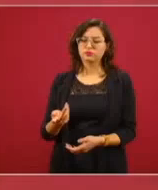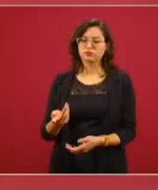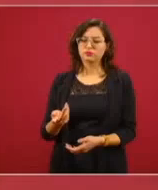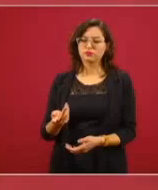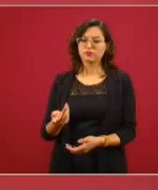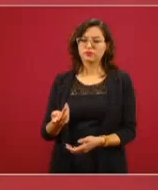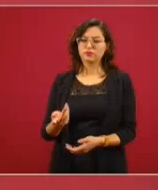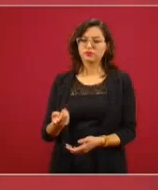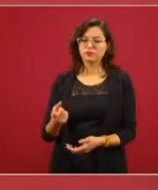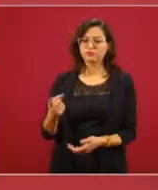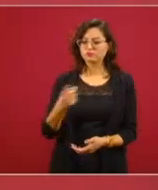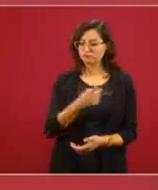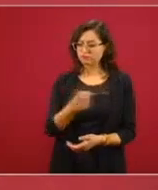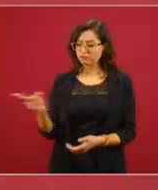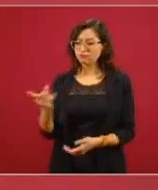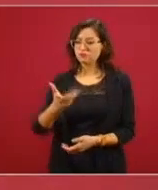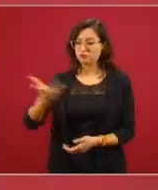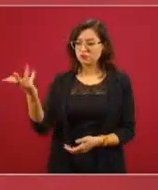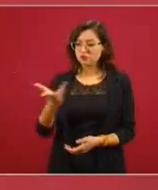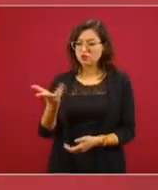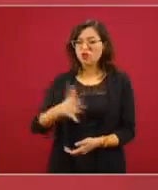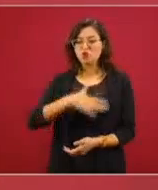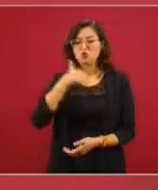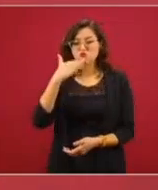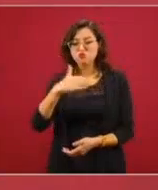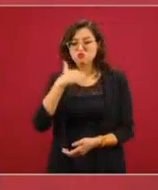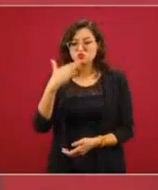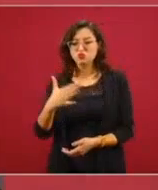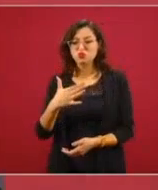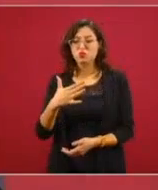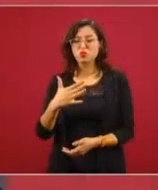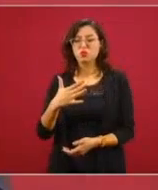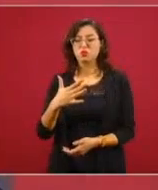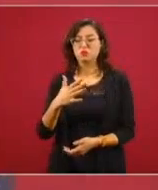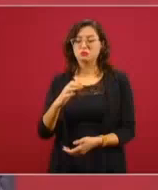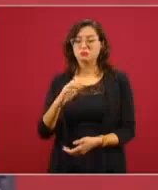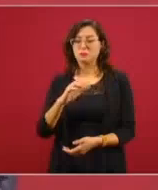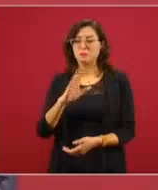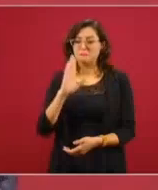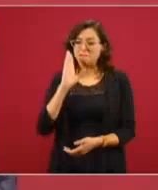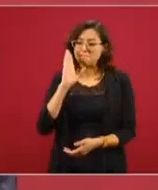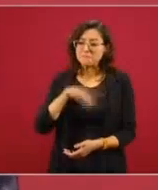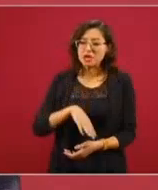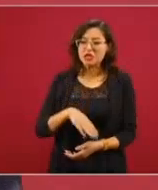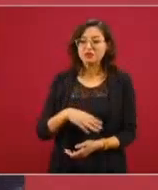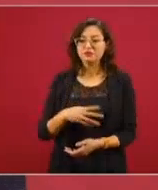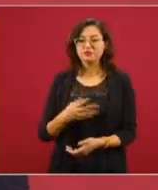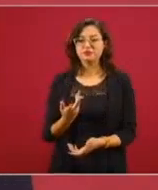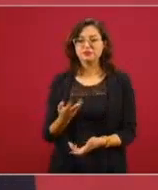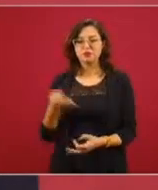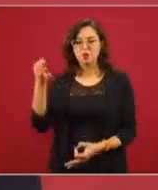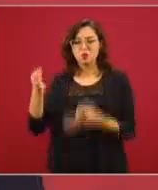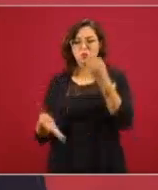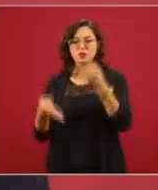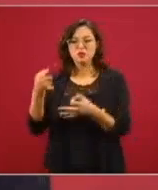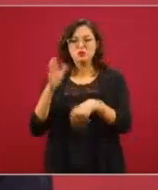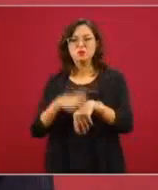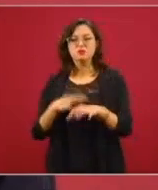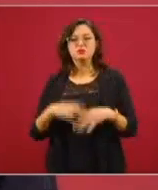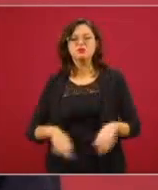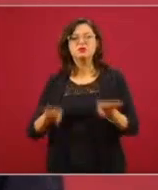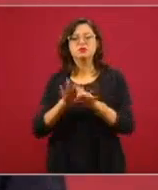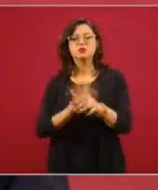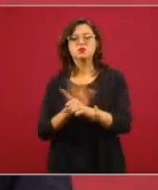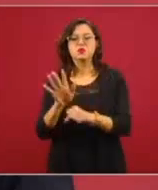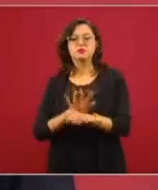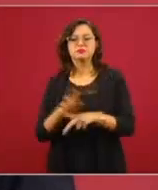cometen actos de corrupción en el tribunal ciudadano, en el tribunal del pueblo,